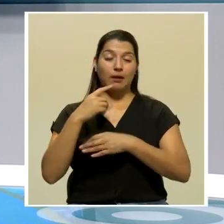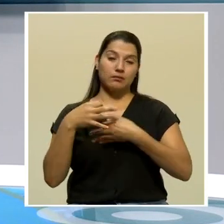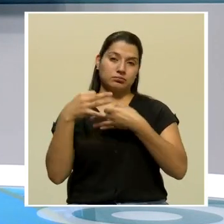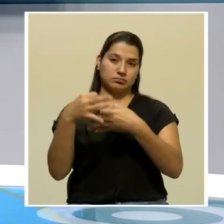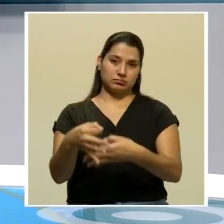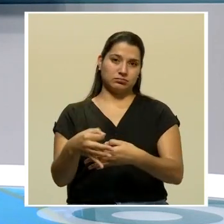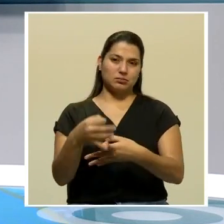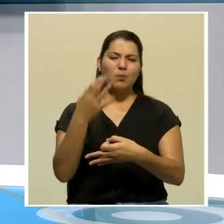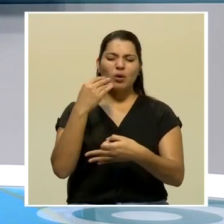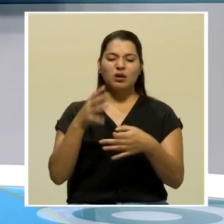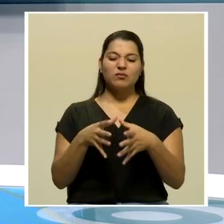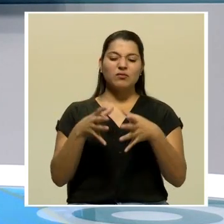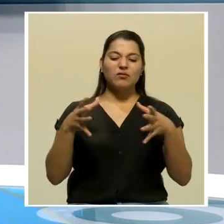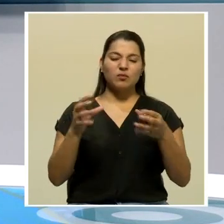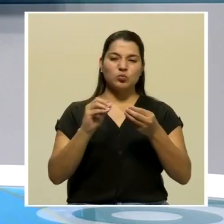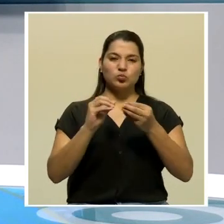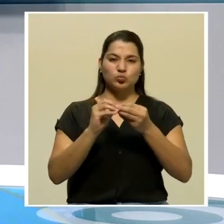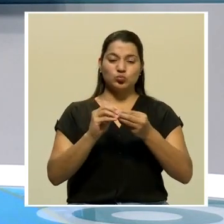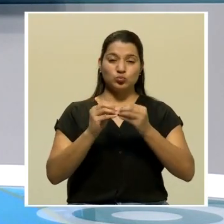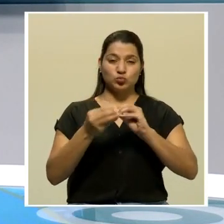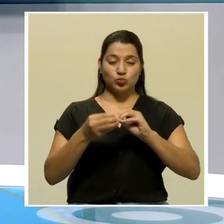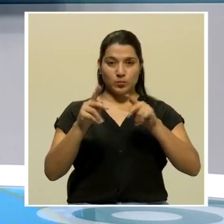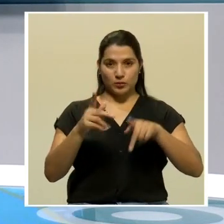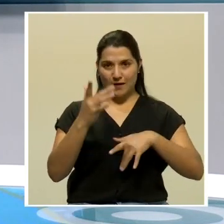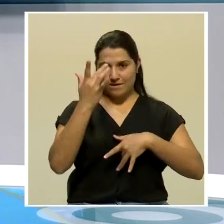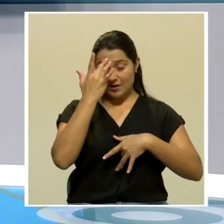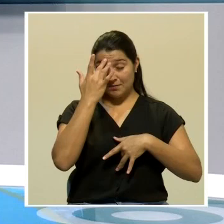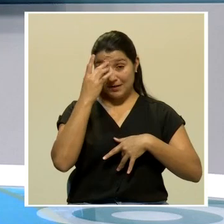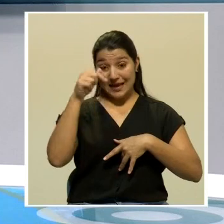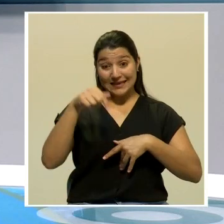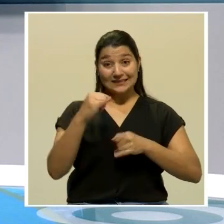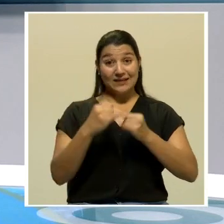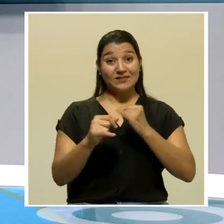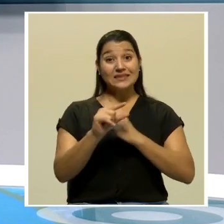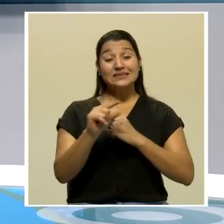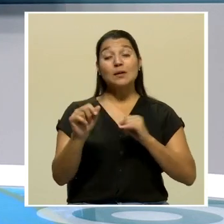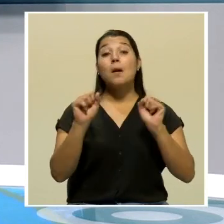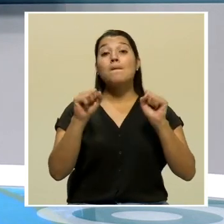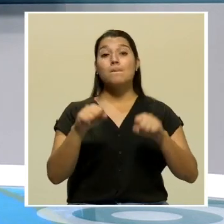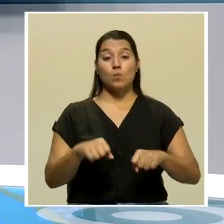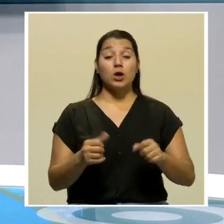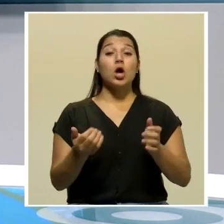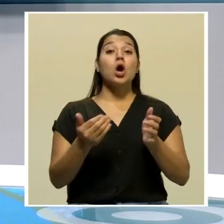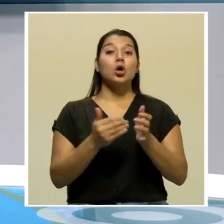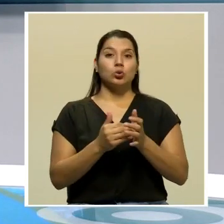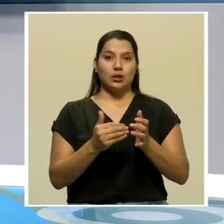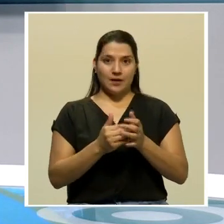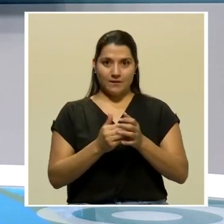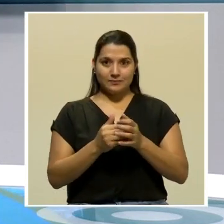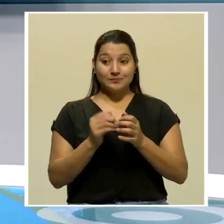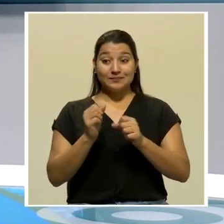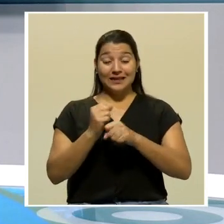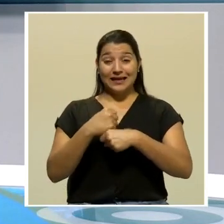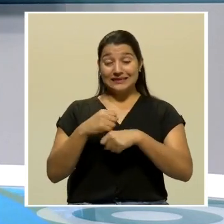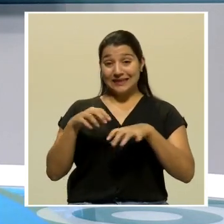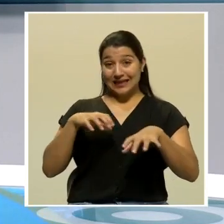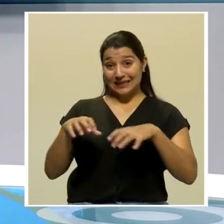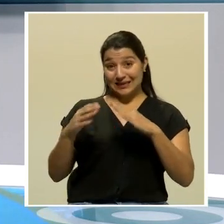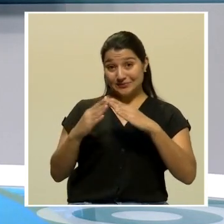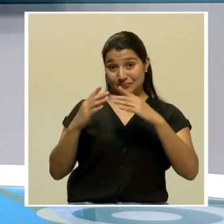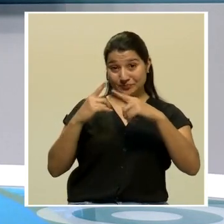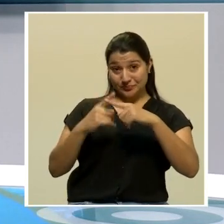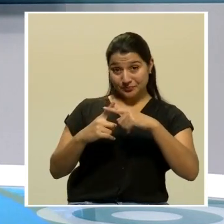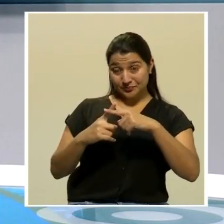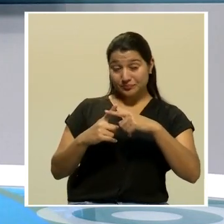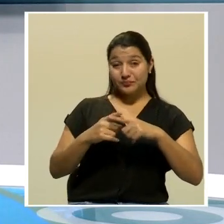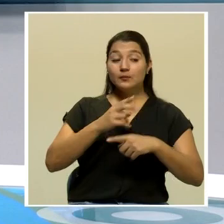De la misma manera, este fin de semana se podrán reanudar las actividades de culto en las mismas